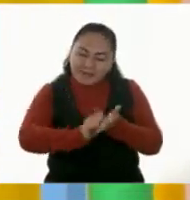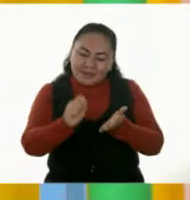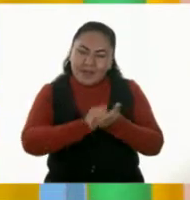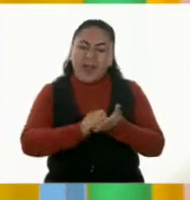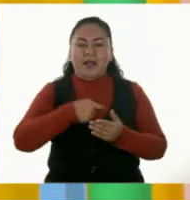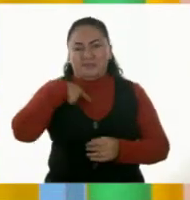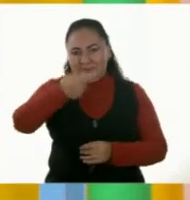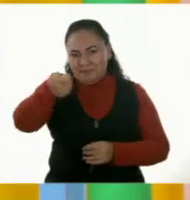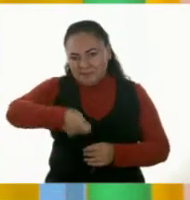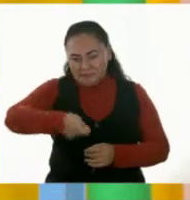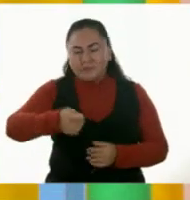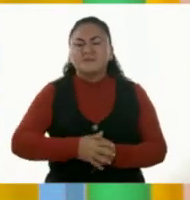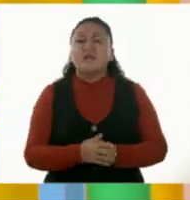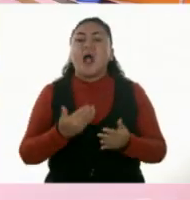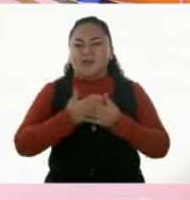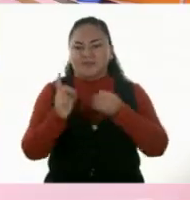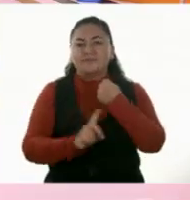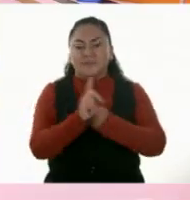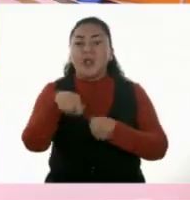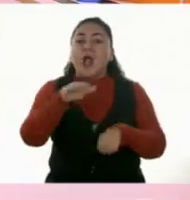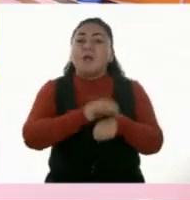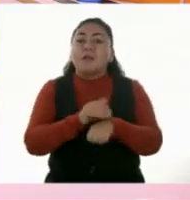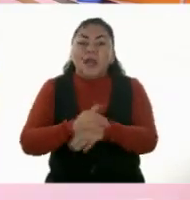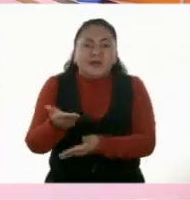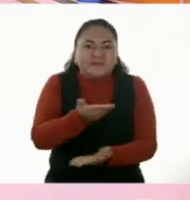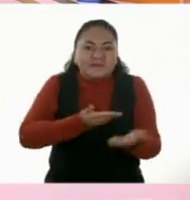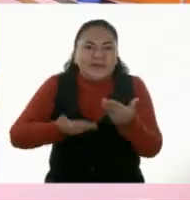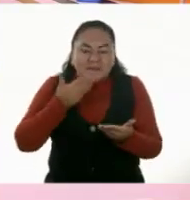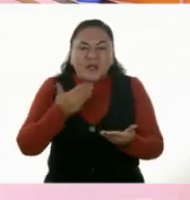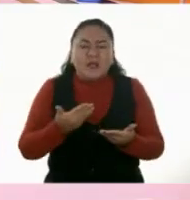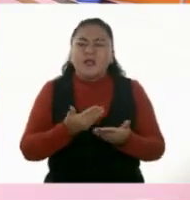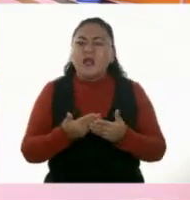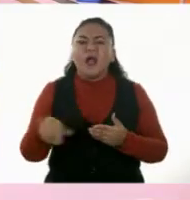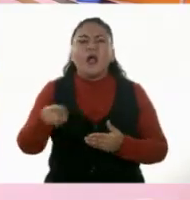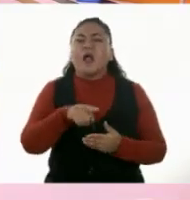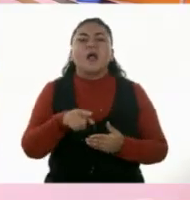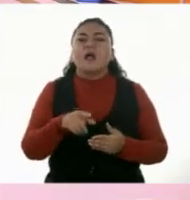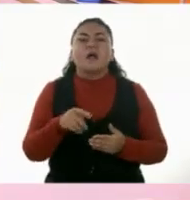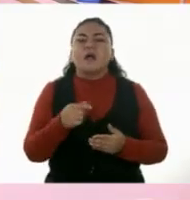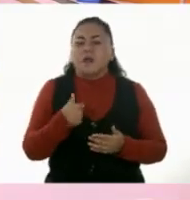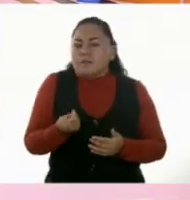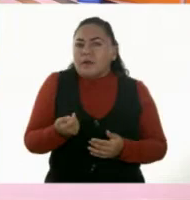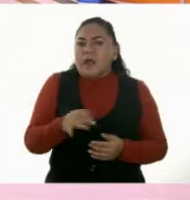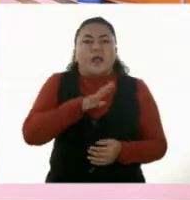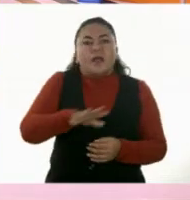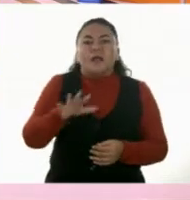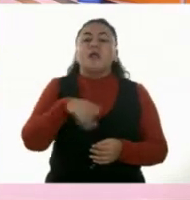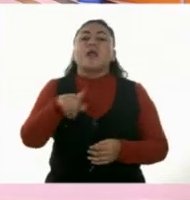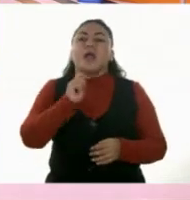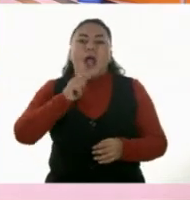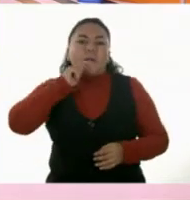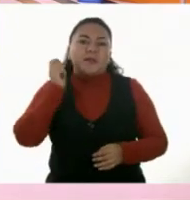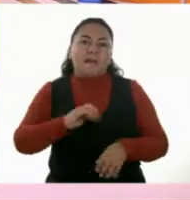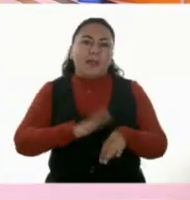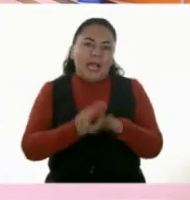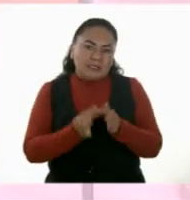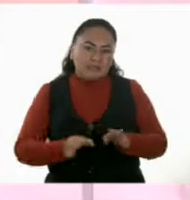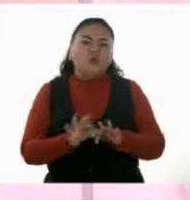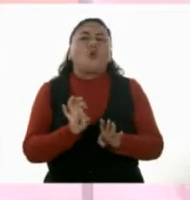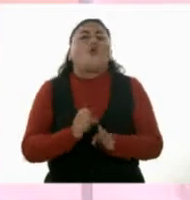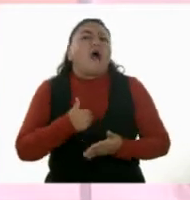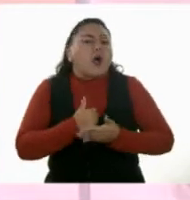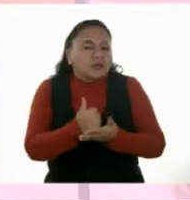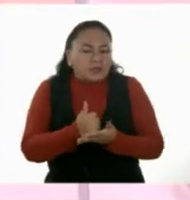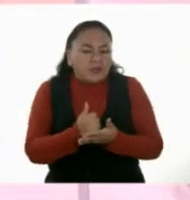tiene una problemática, Norma. Y es que se lleva muy bien con sus amigas y obvio nadie quiere perder esas amistades. ¿Cómo le podemos ayudar?